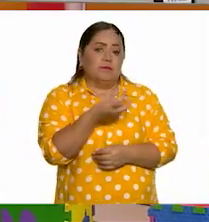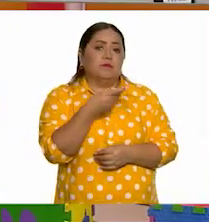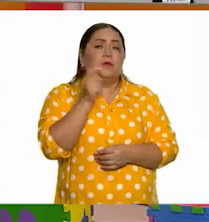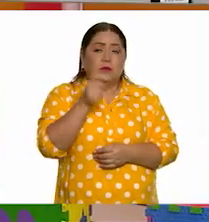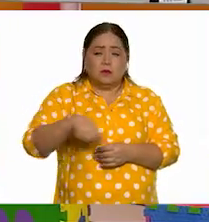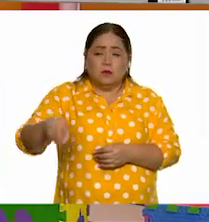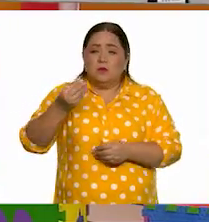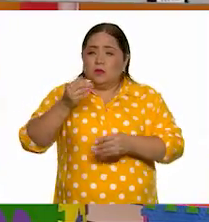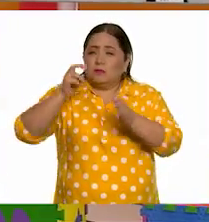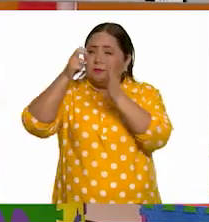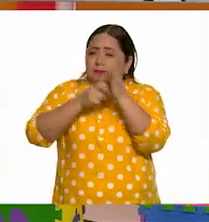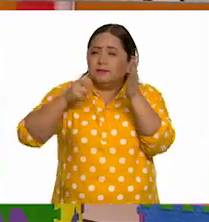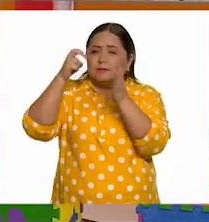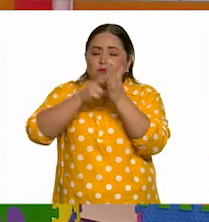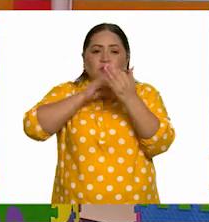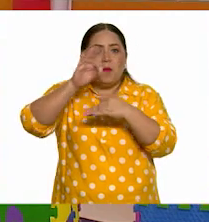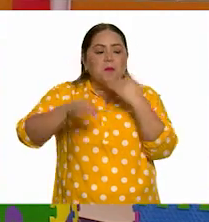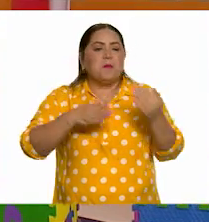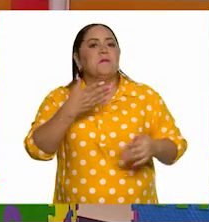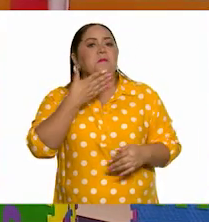dedicaron ellos a corregir.